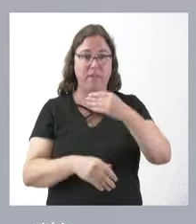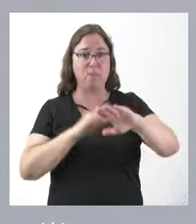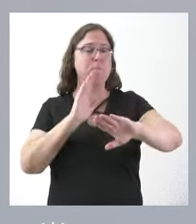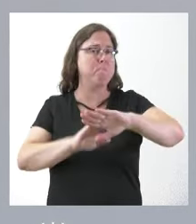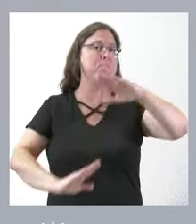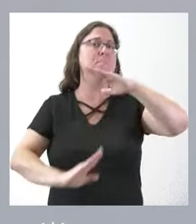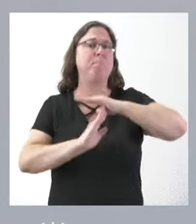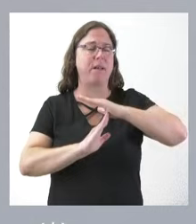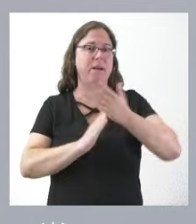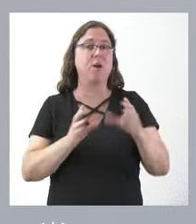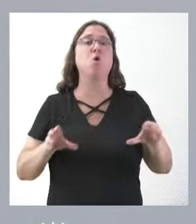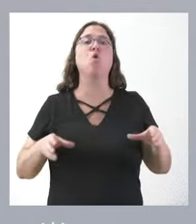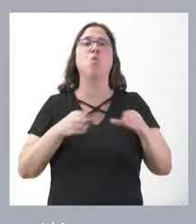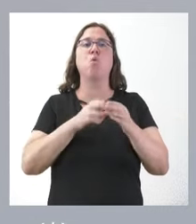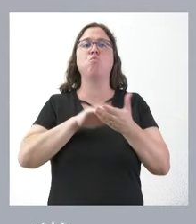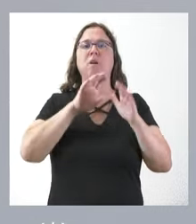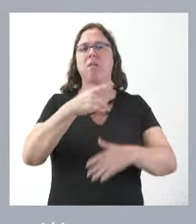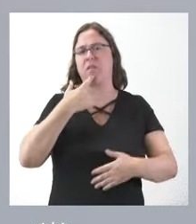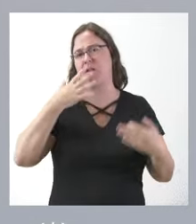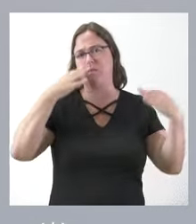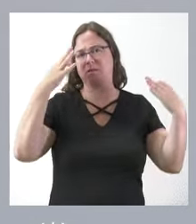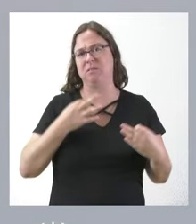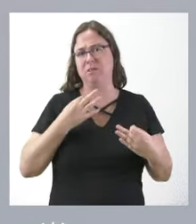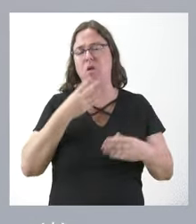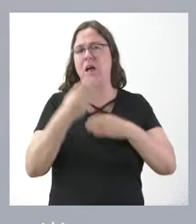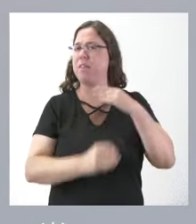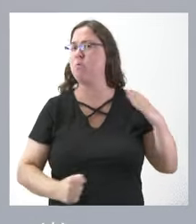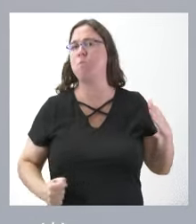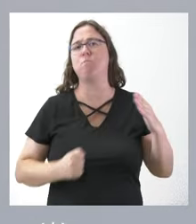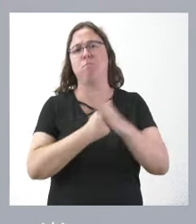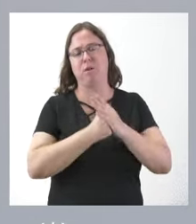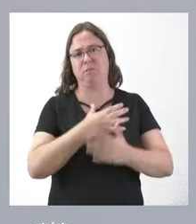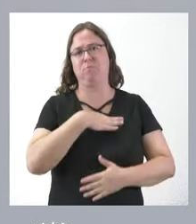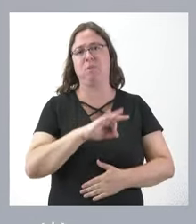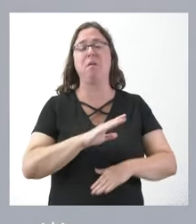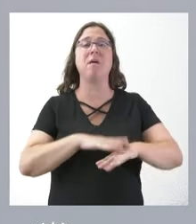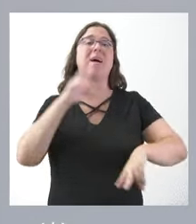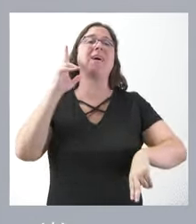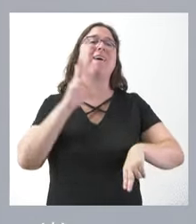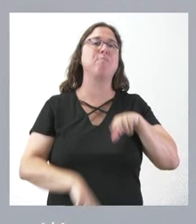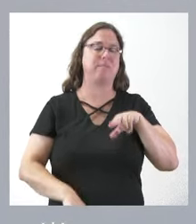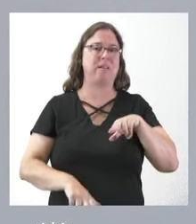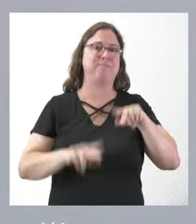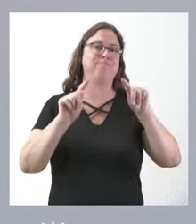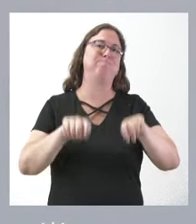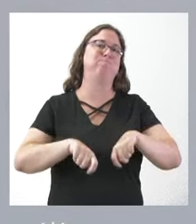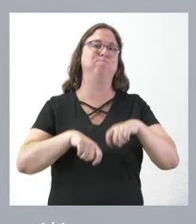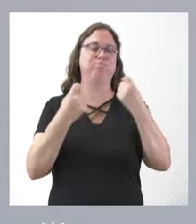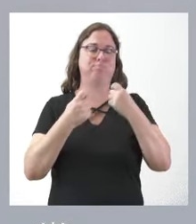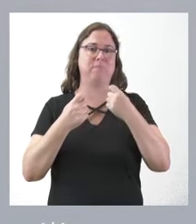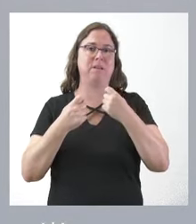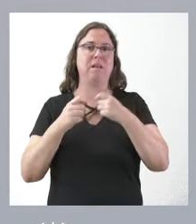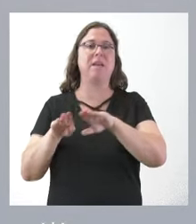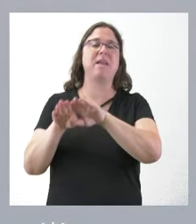La Junta de Castilla y León lo que asegura es que haremos todo lo que esté en nuestra mano para evitar que se rompa más la igualdad y la